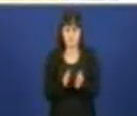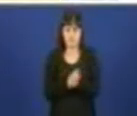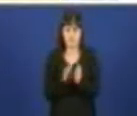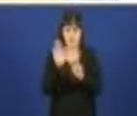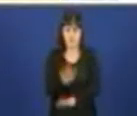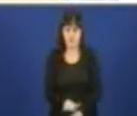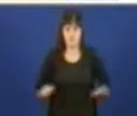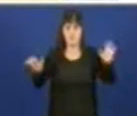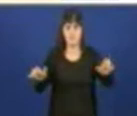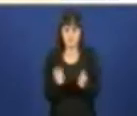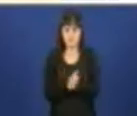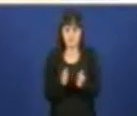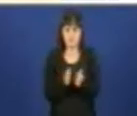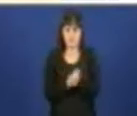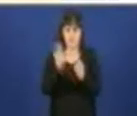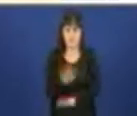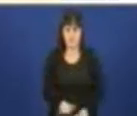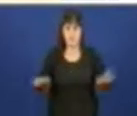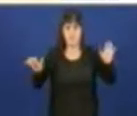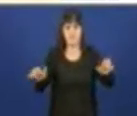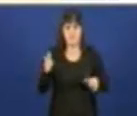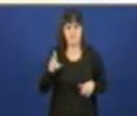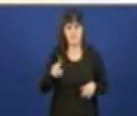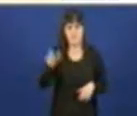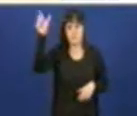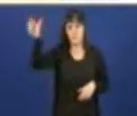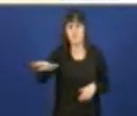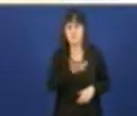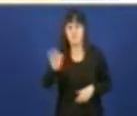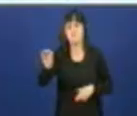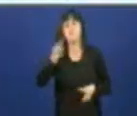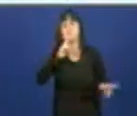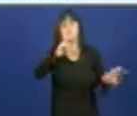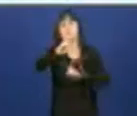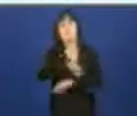Ten a palabra para respostar a conselleira de Sanidade.